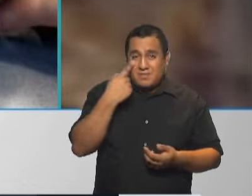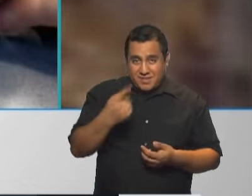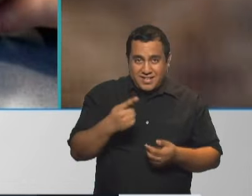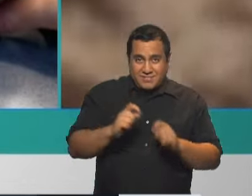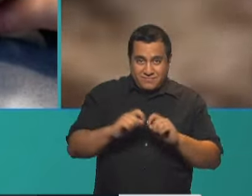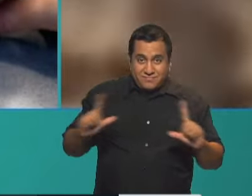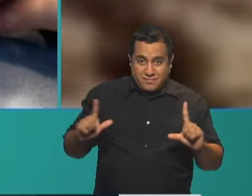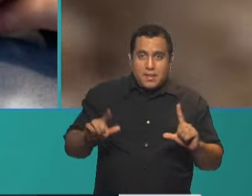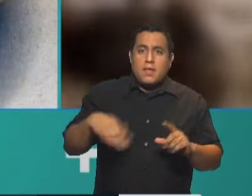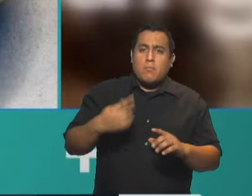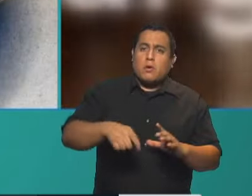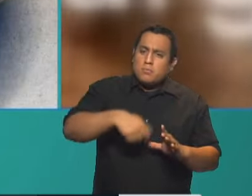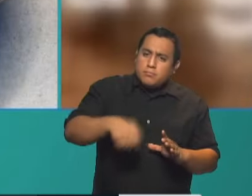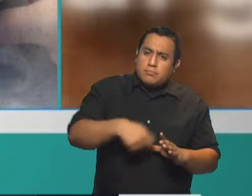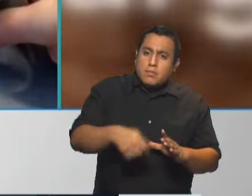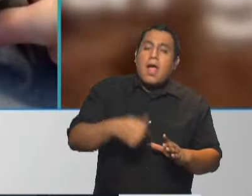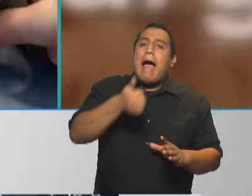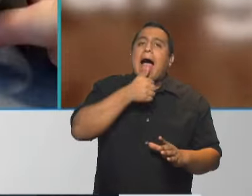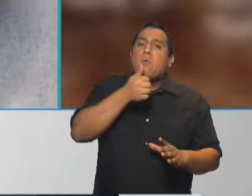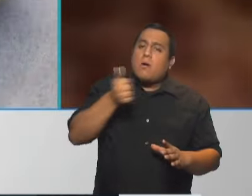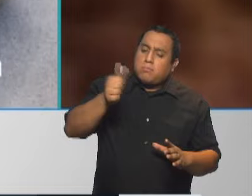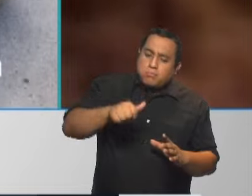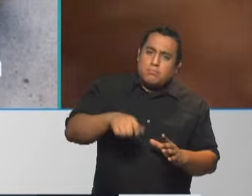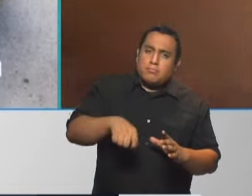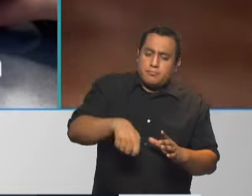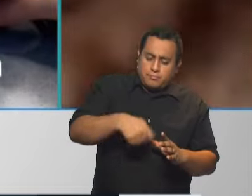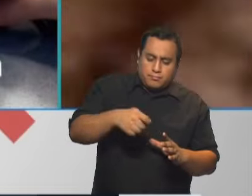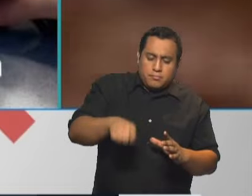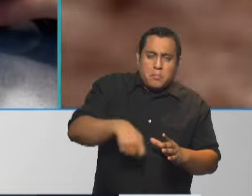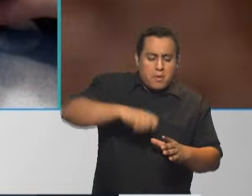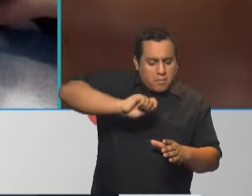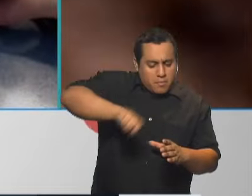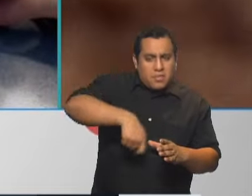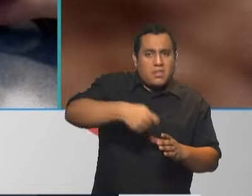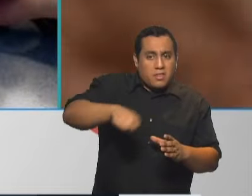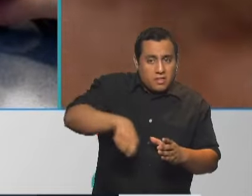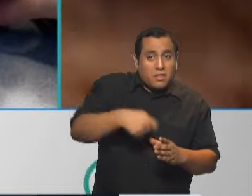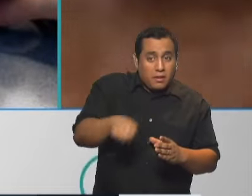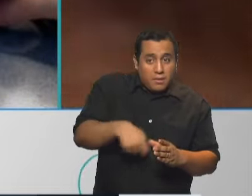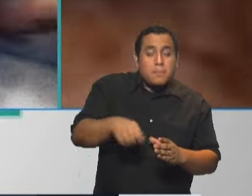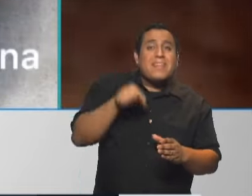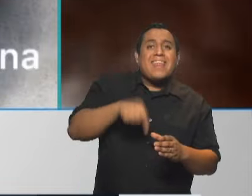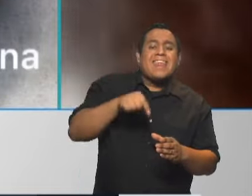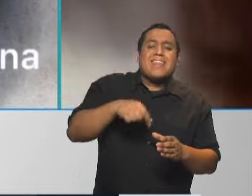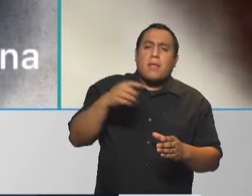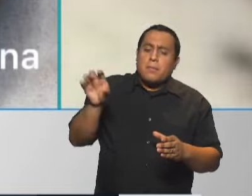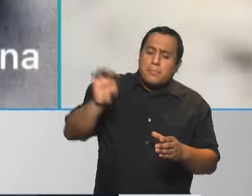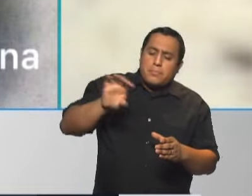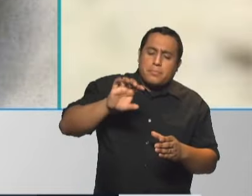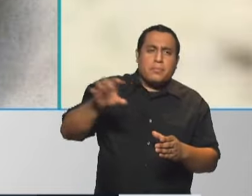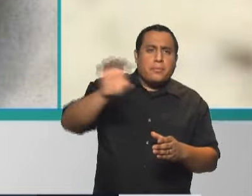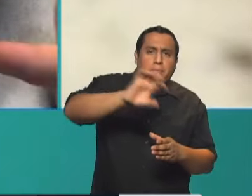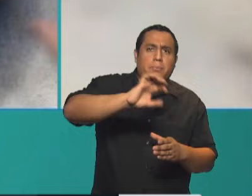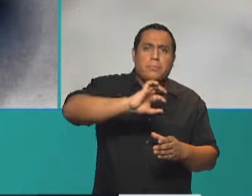y después le empezamos a agregar un poco de agua, se va a formar una especie de pasta y a esto le vamos a empezar a agregar ciertos